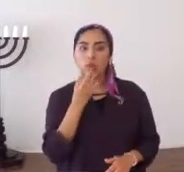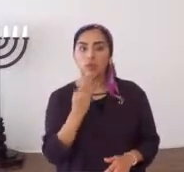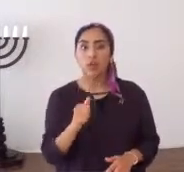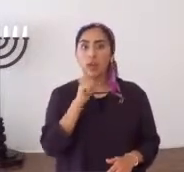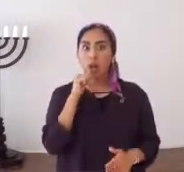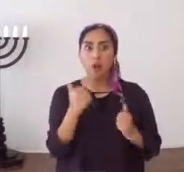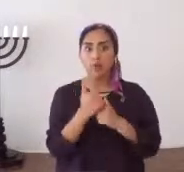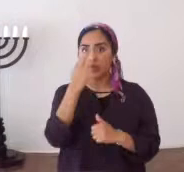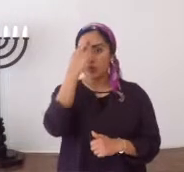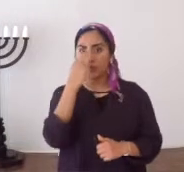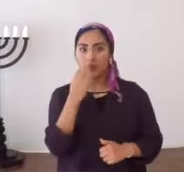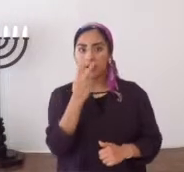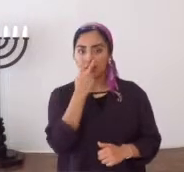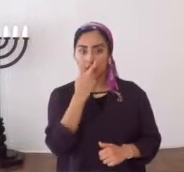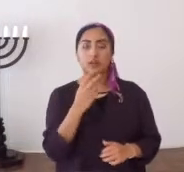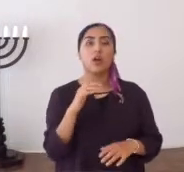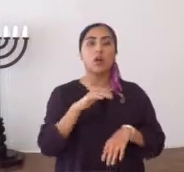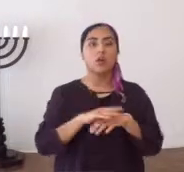ojos romanos.